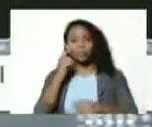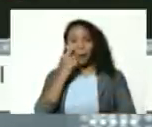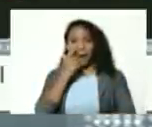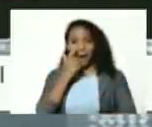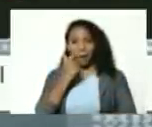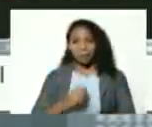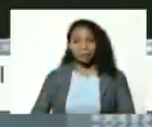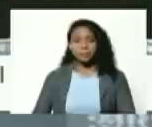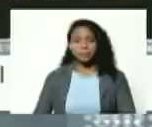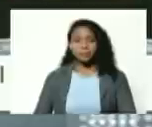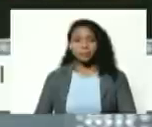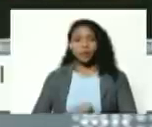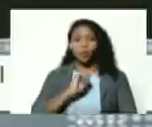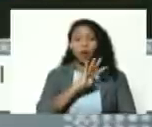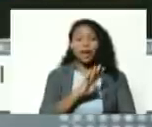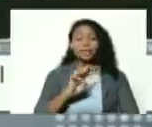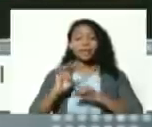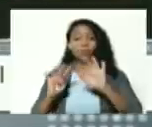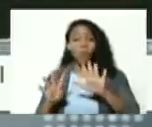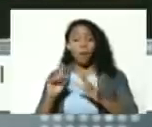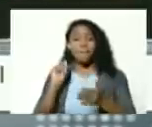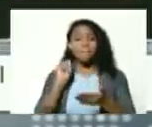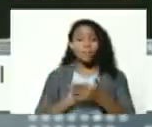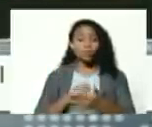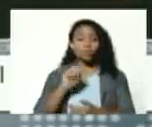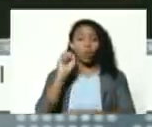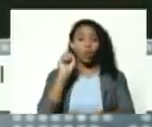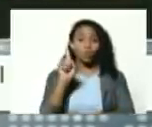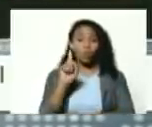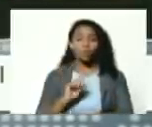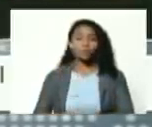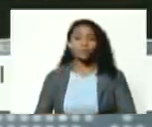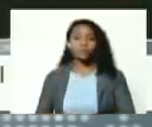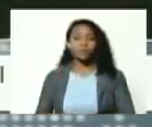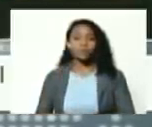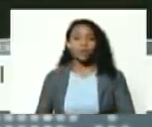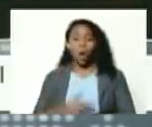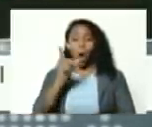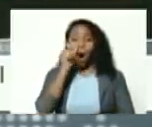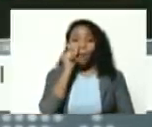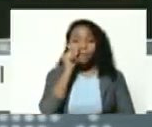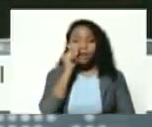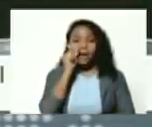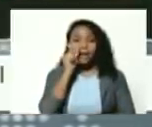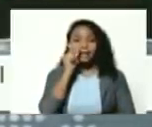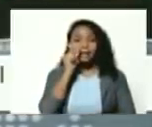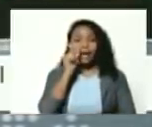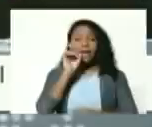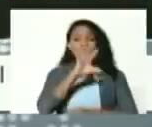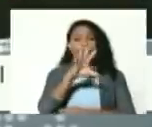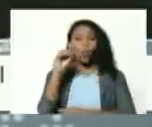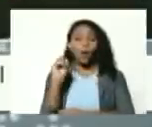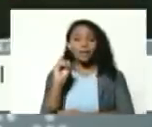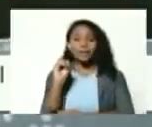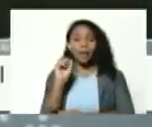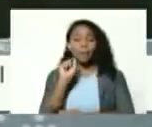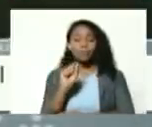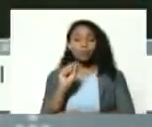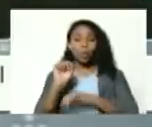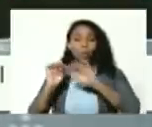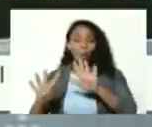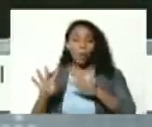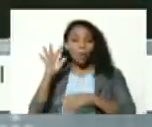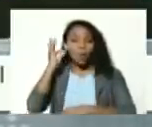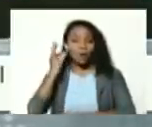49 puntos.1 hombres y 50.9 mujeres